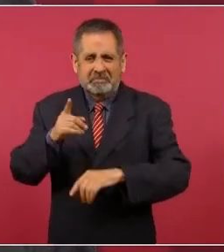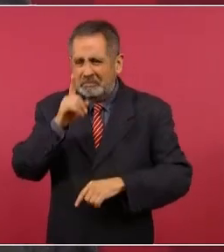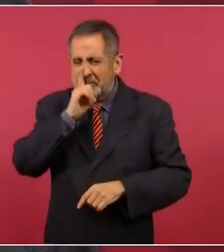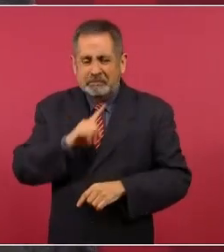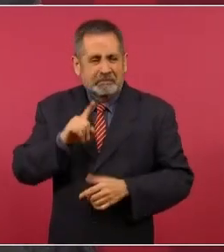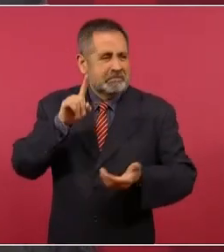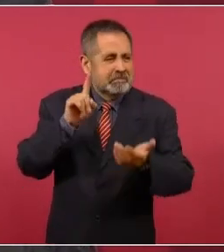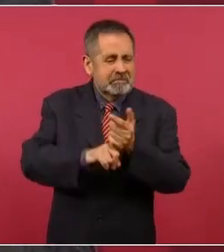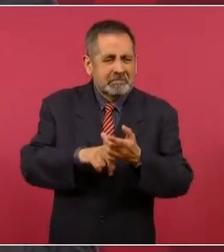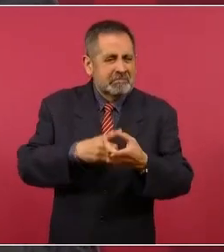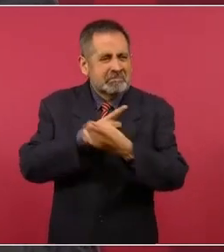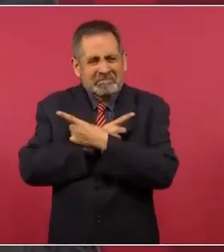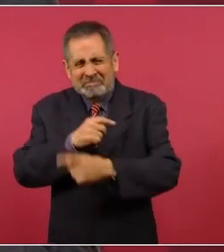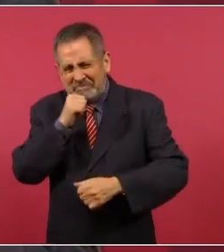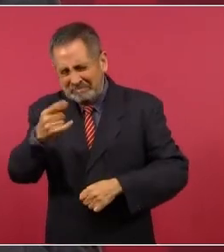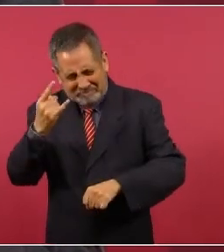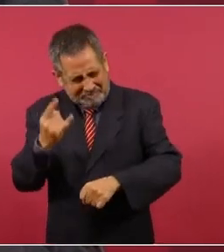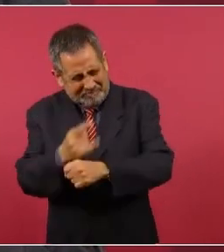inmorales.